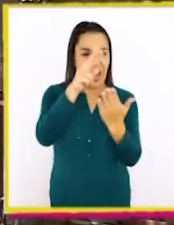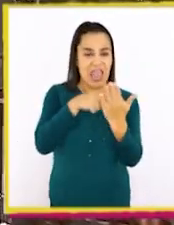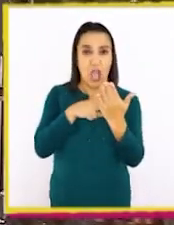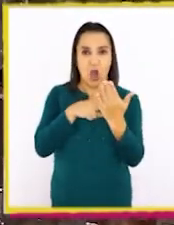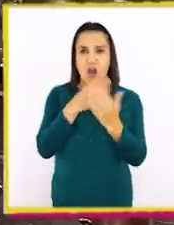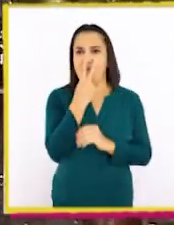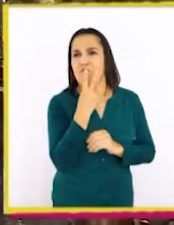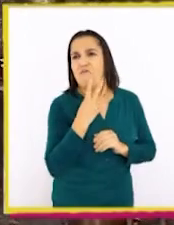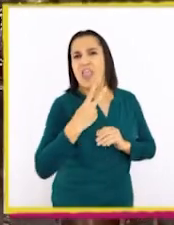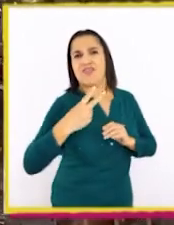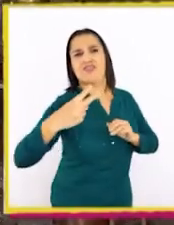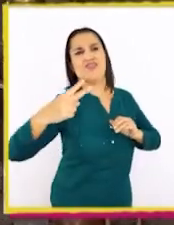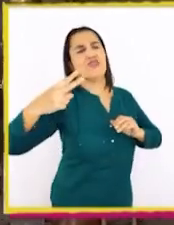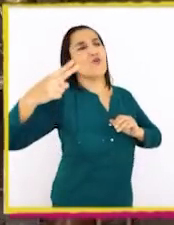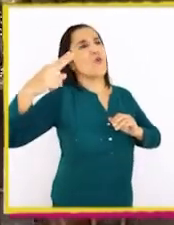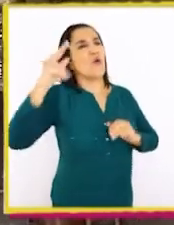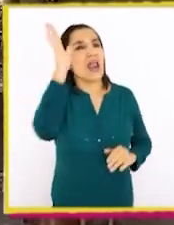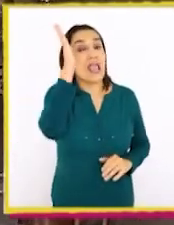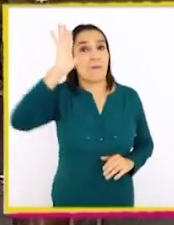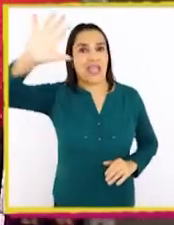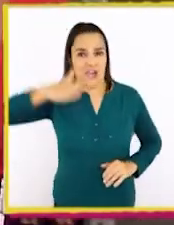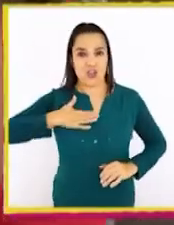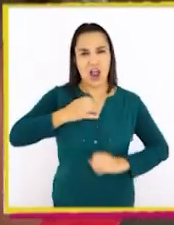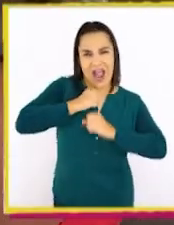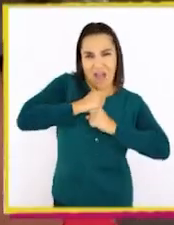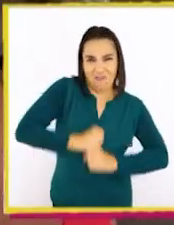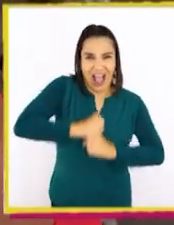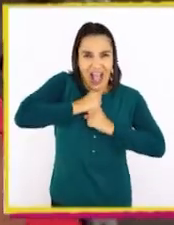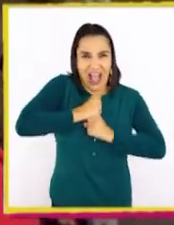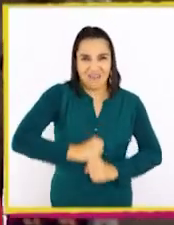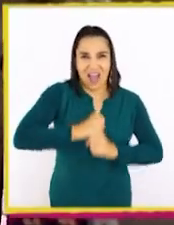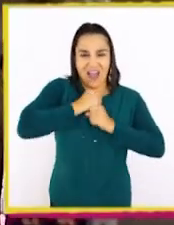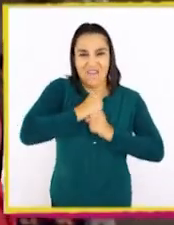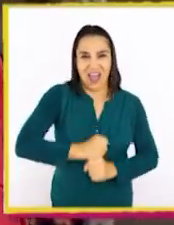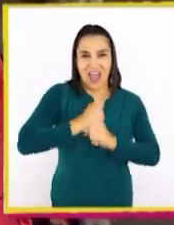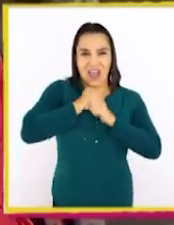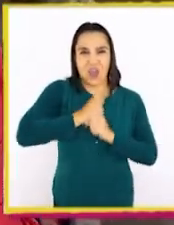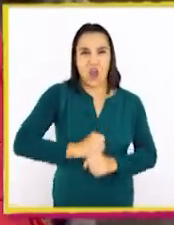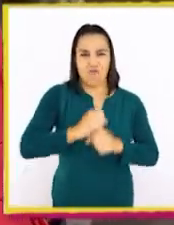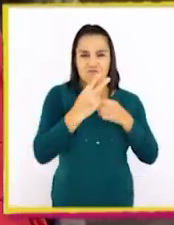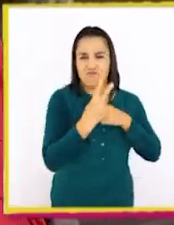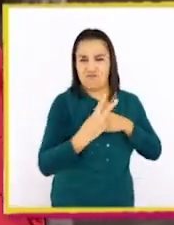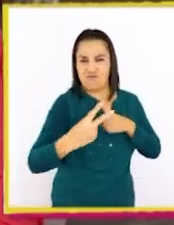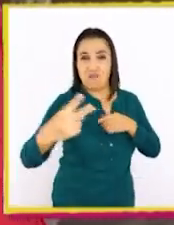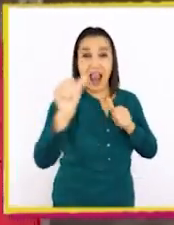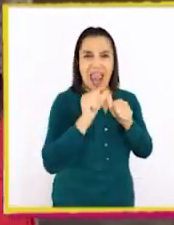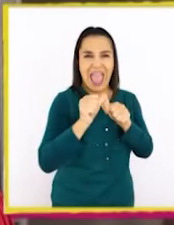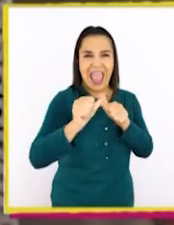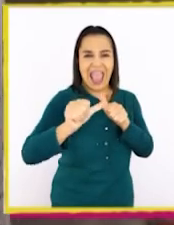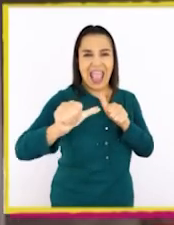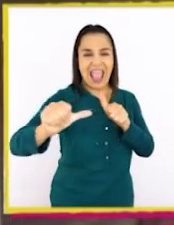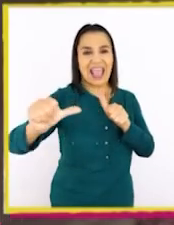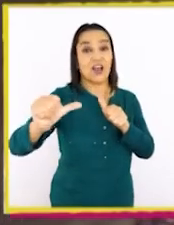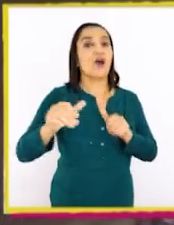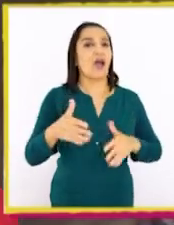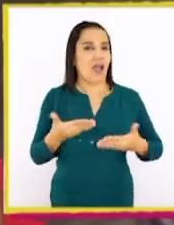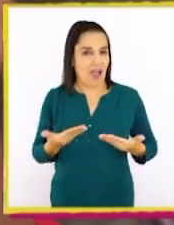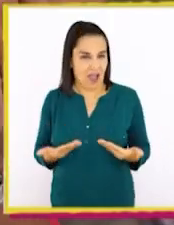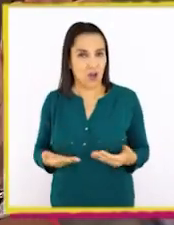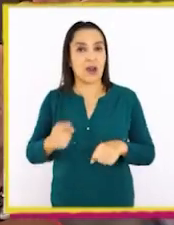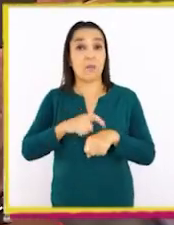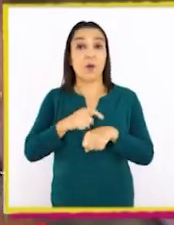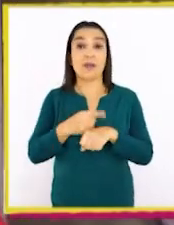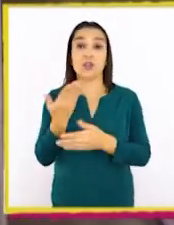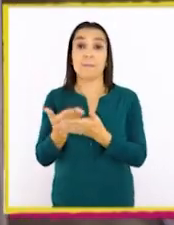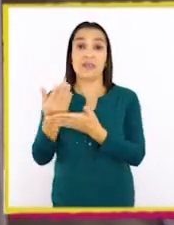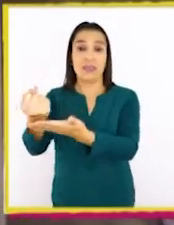aventuras, me imagino en mi caballo galopando por tierras lejanas. Creo que es momento de